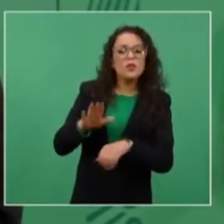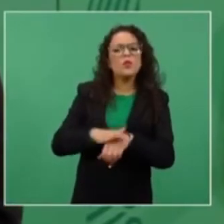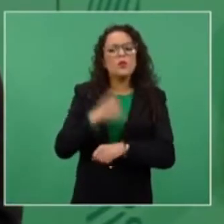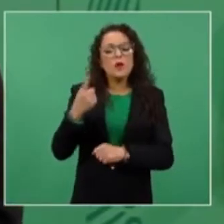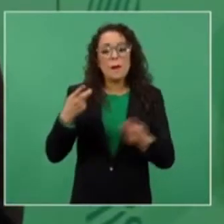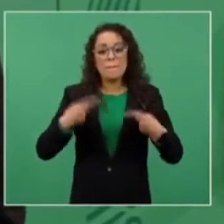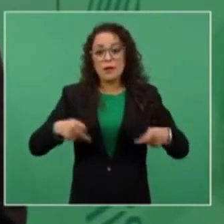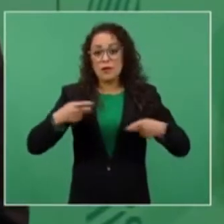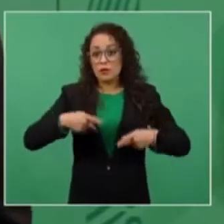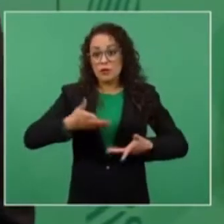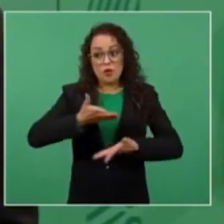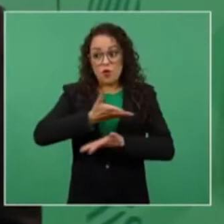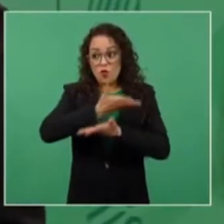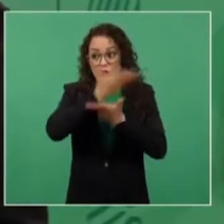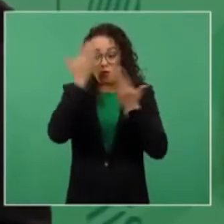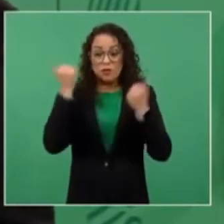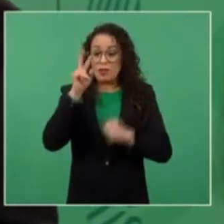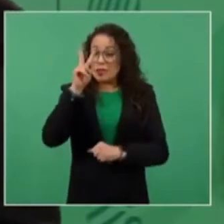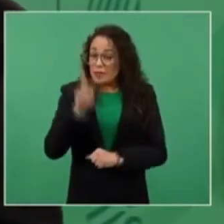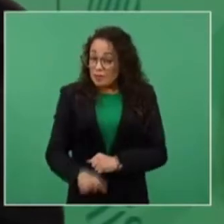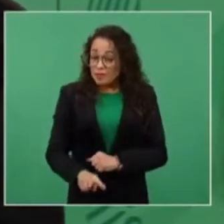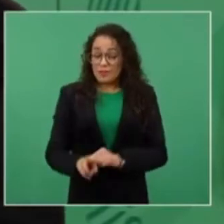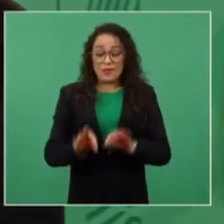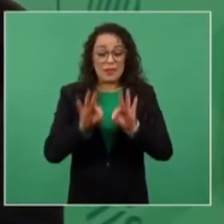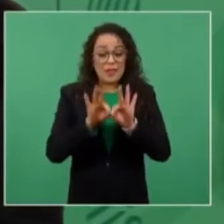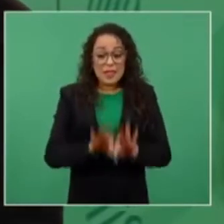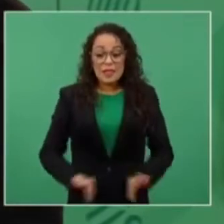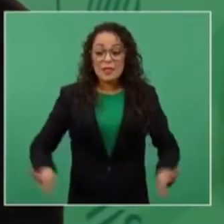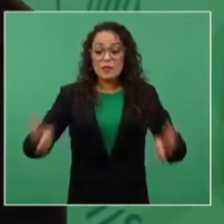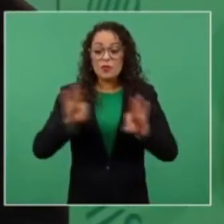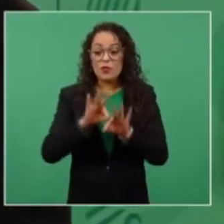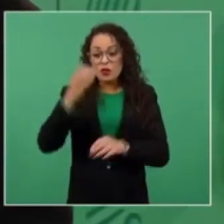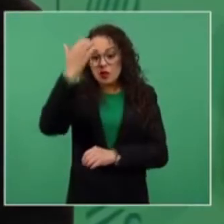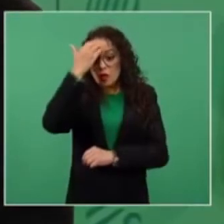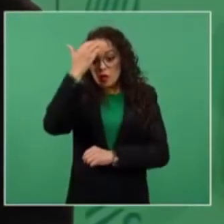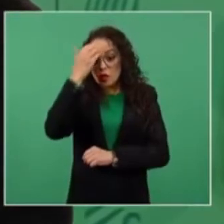que es muy importante contextualizar.